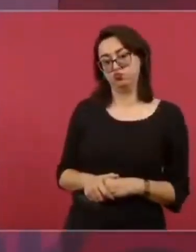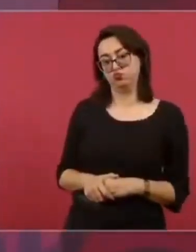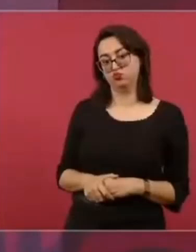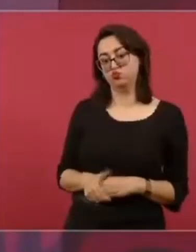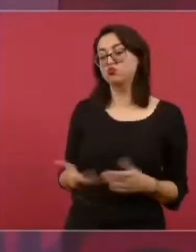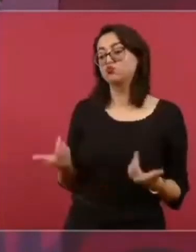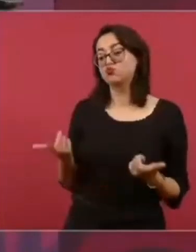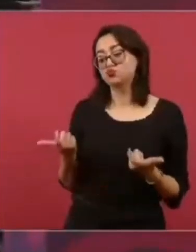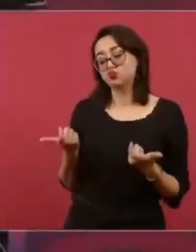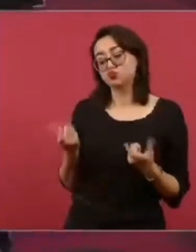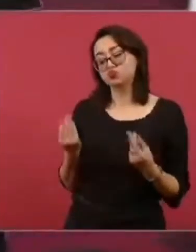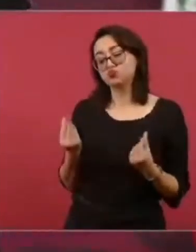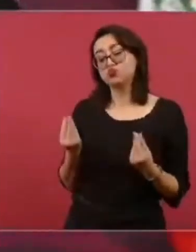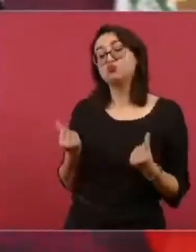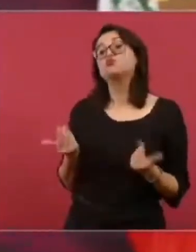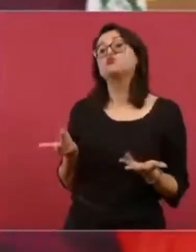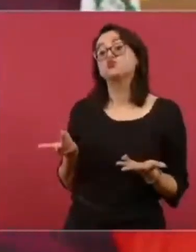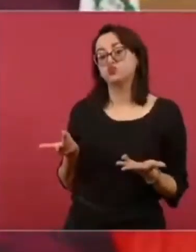¿De a cómo va a ser?